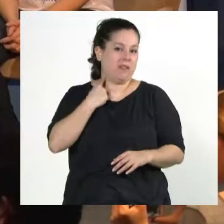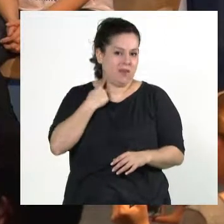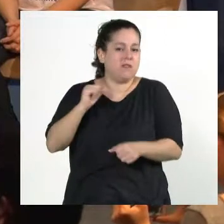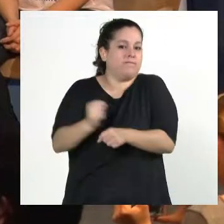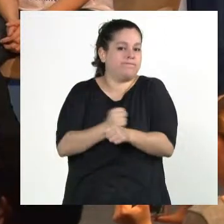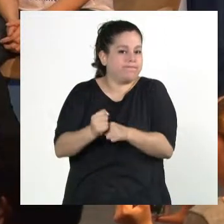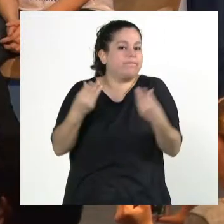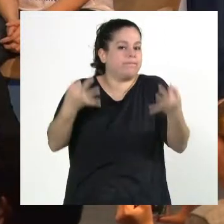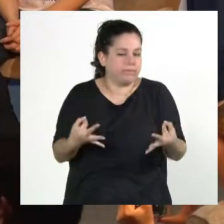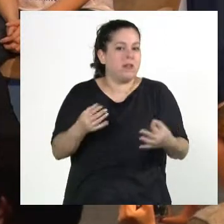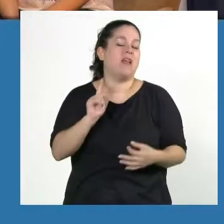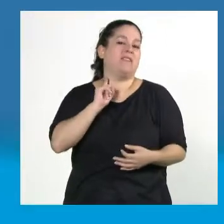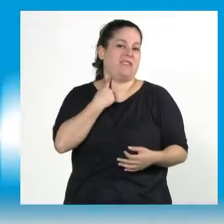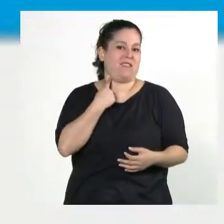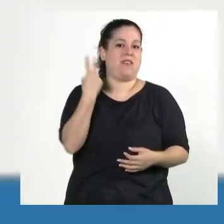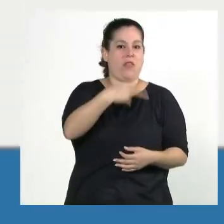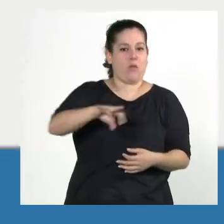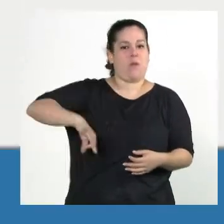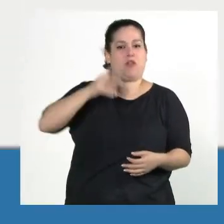de noviembre de ese mismo año.